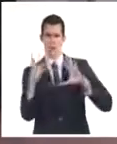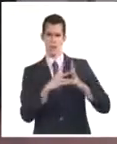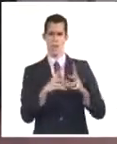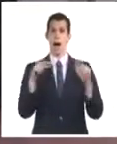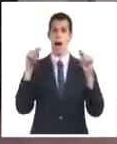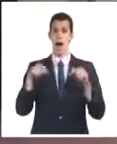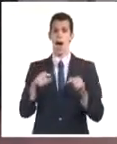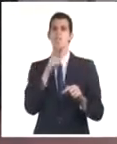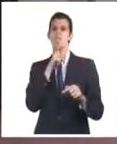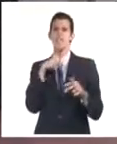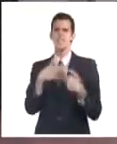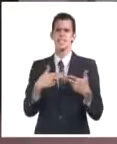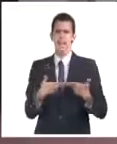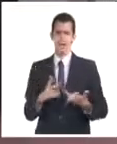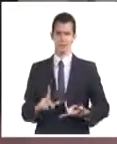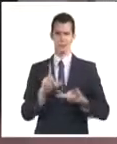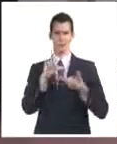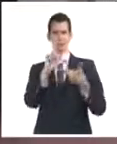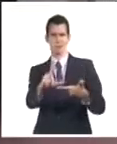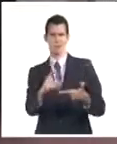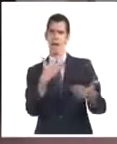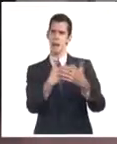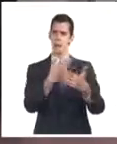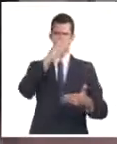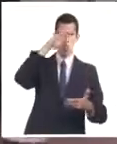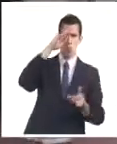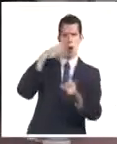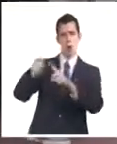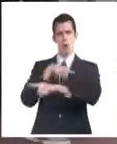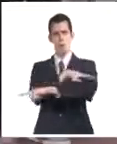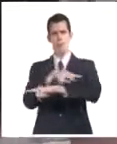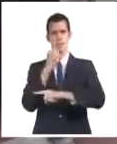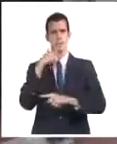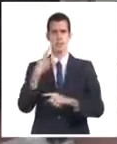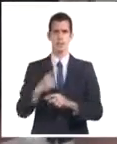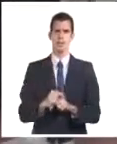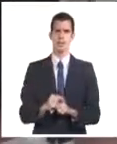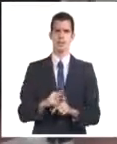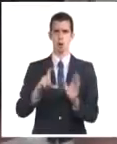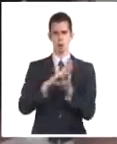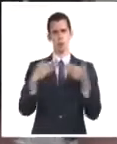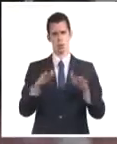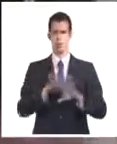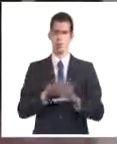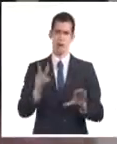Además, quedó abierta la convocatoria para la Feria de la Construcción en abril de 2024.